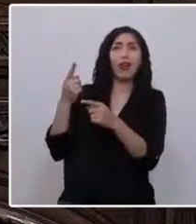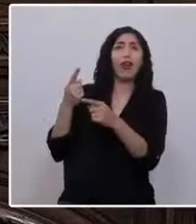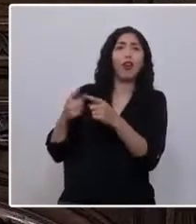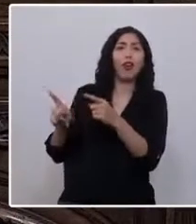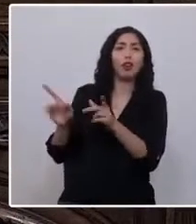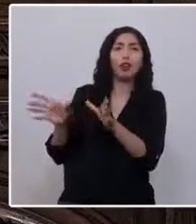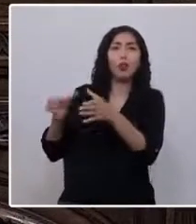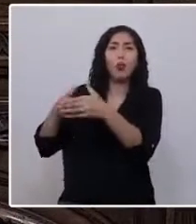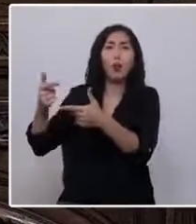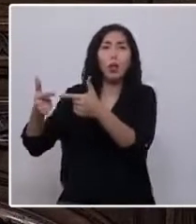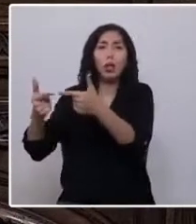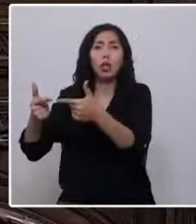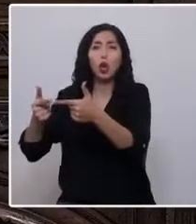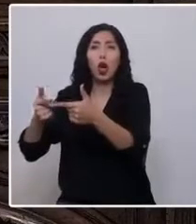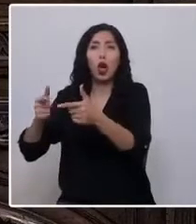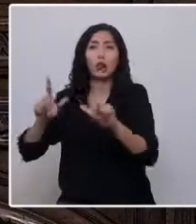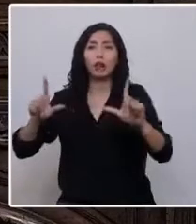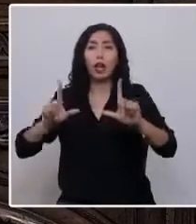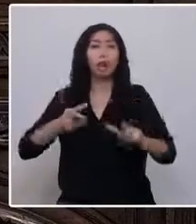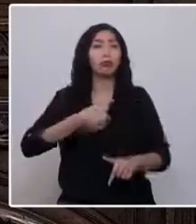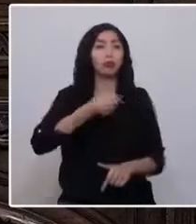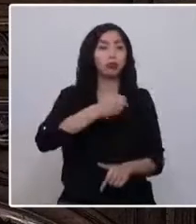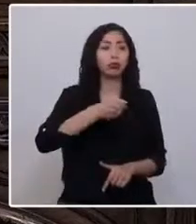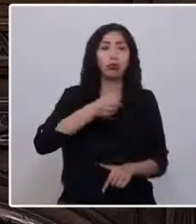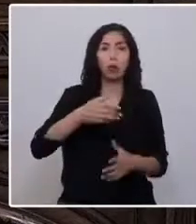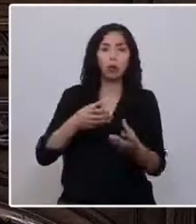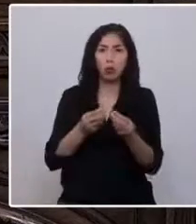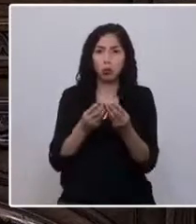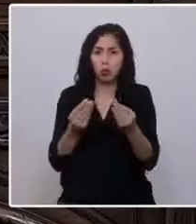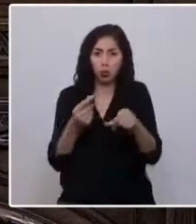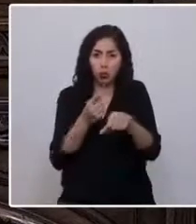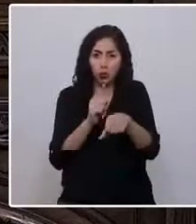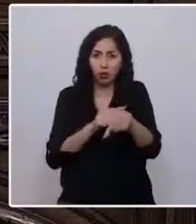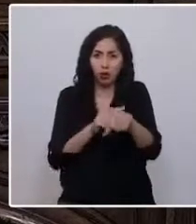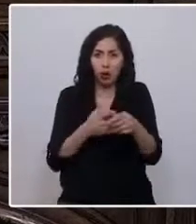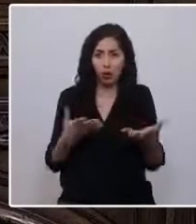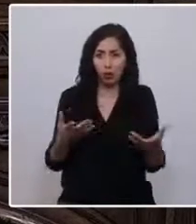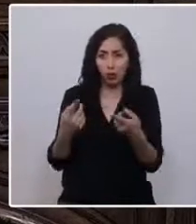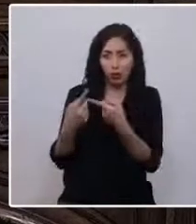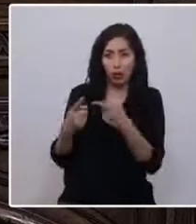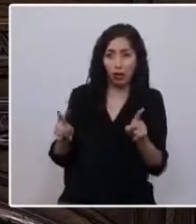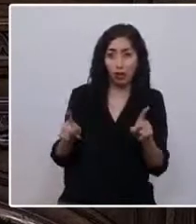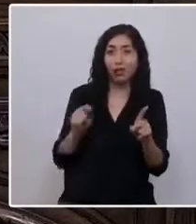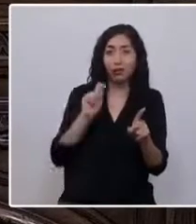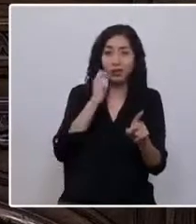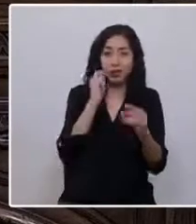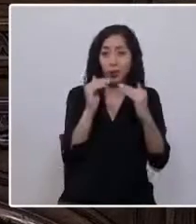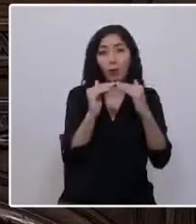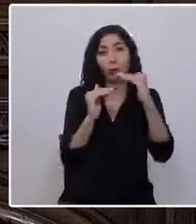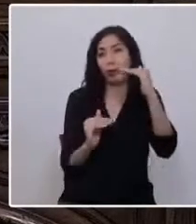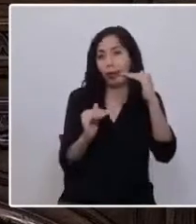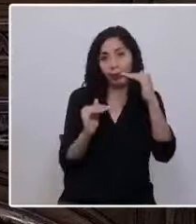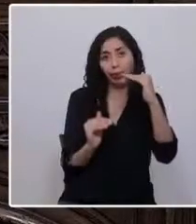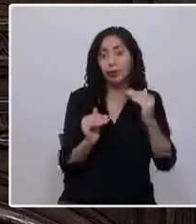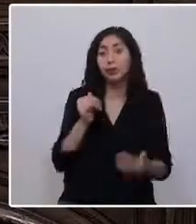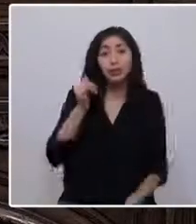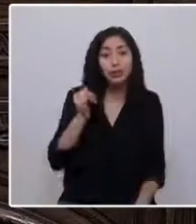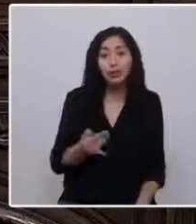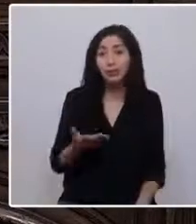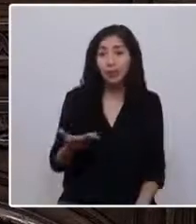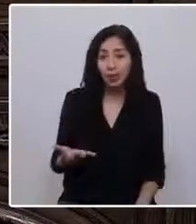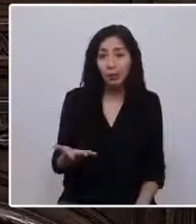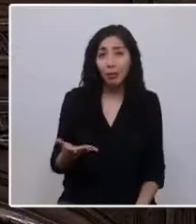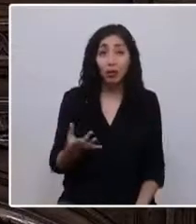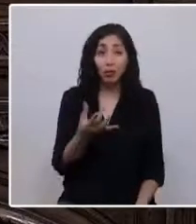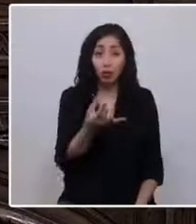políticos. Con este ejemplo quiero marcar lo dispareja que ha estado la cancha, siempre, y no solo en la